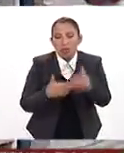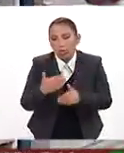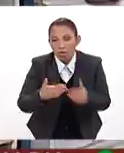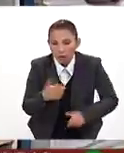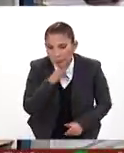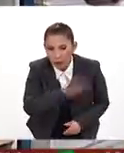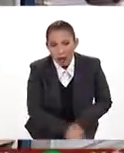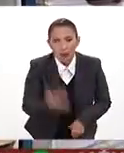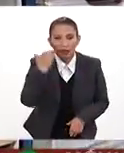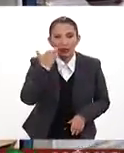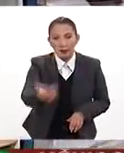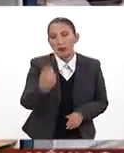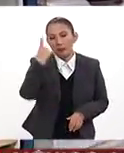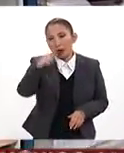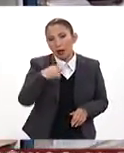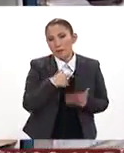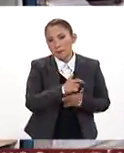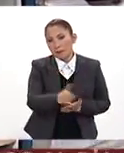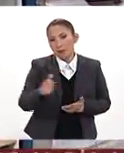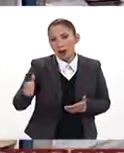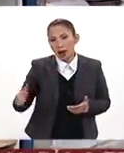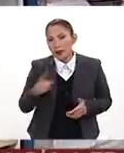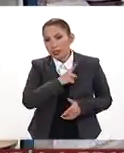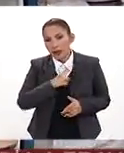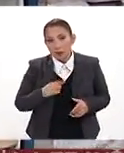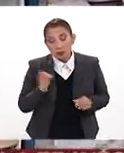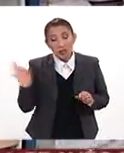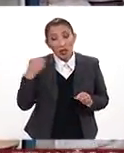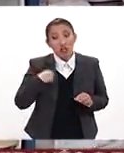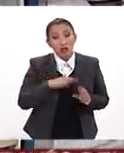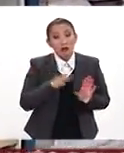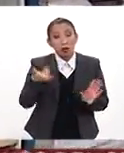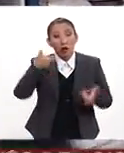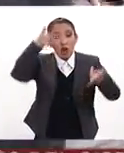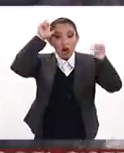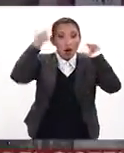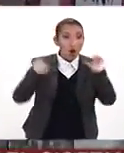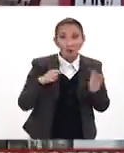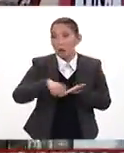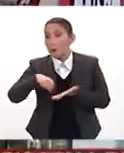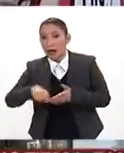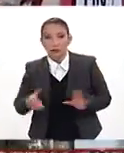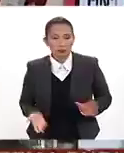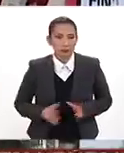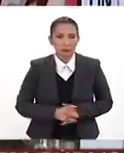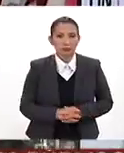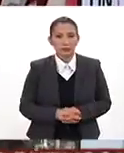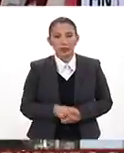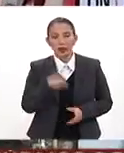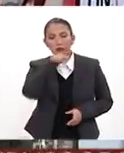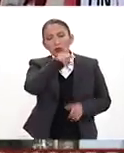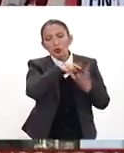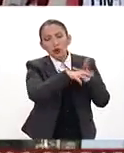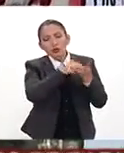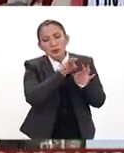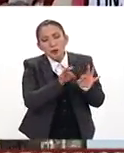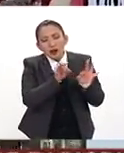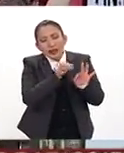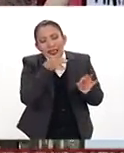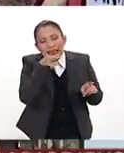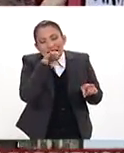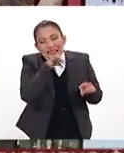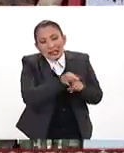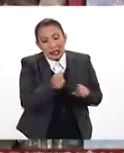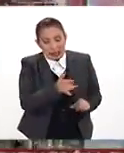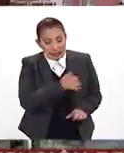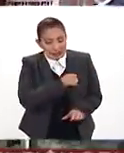una mala época para poder pagar deudas si es que nos sobreendeudamos y compramos cosas fuera de nuestro presupuesto. Tú tocas algo muy importante que es el asunto